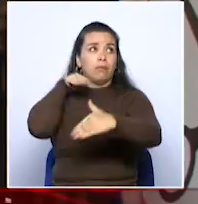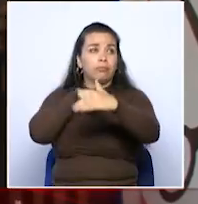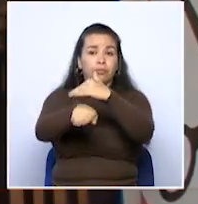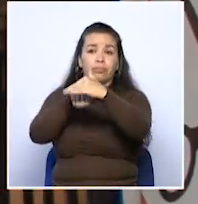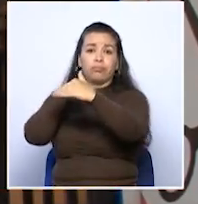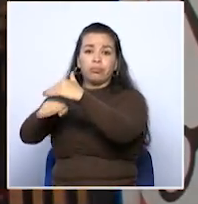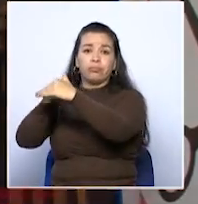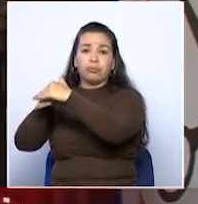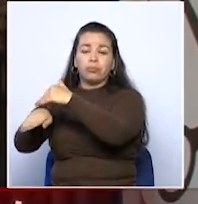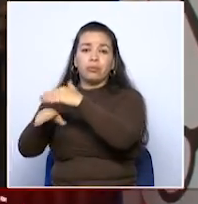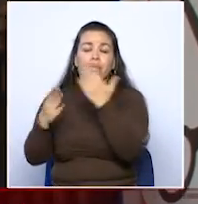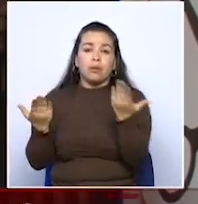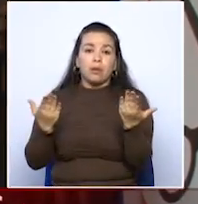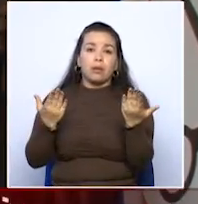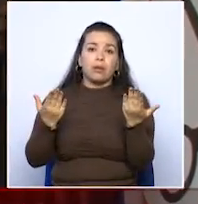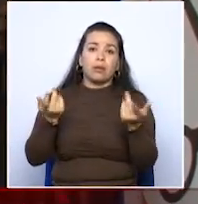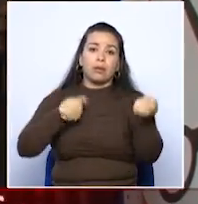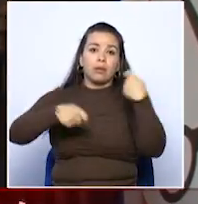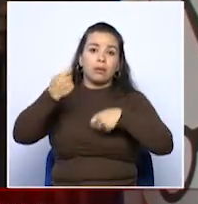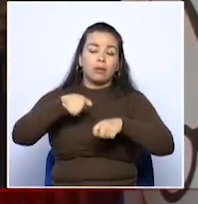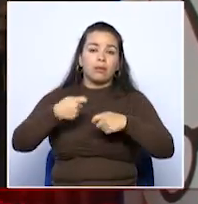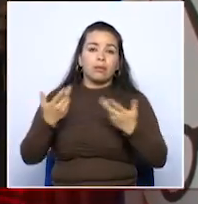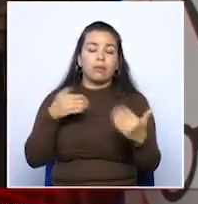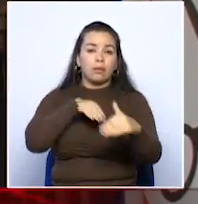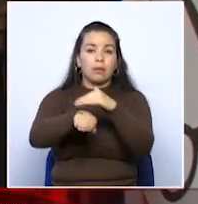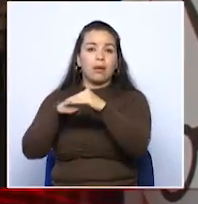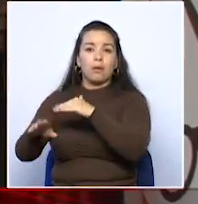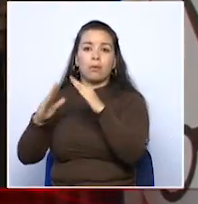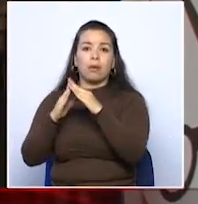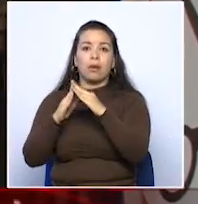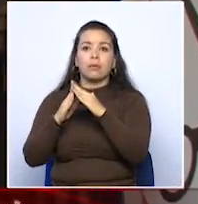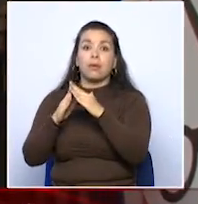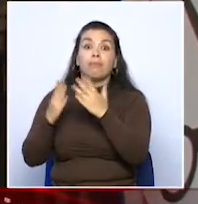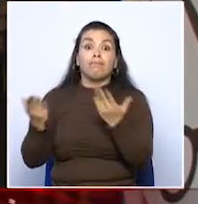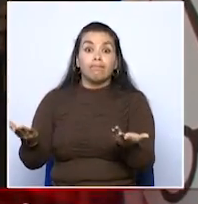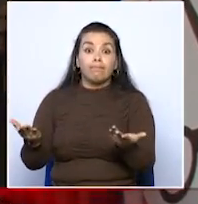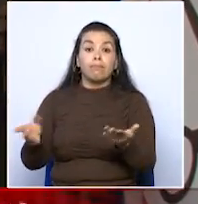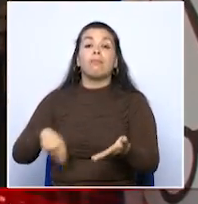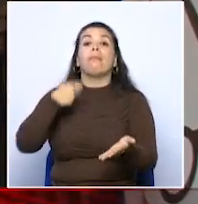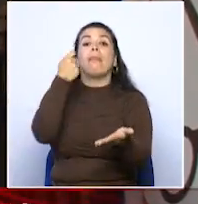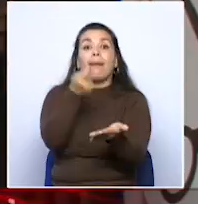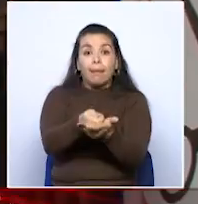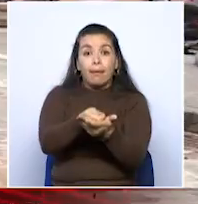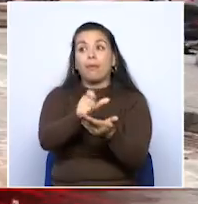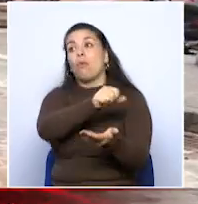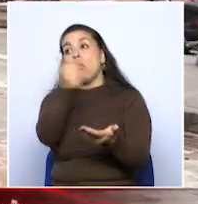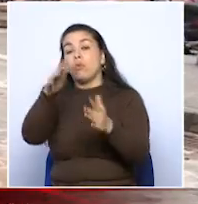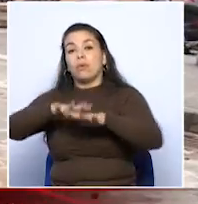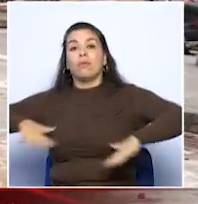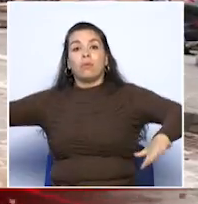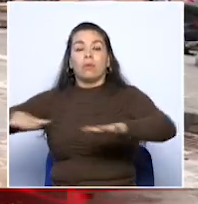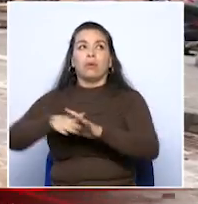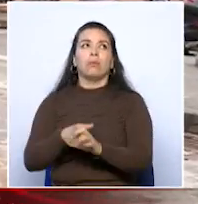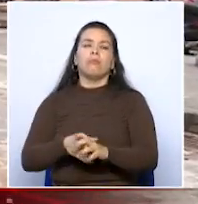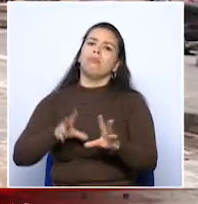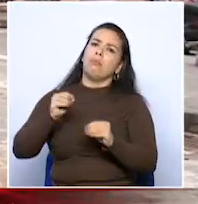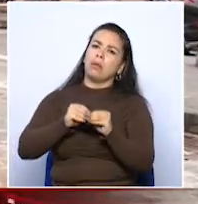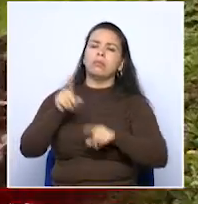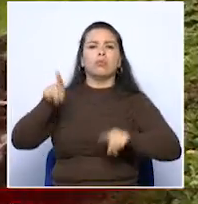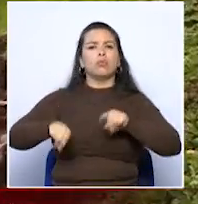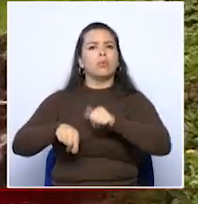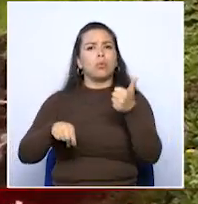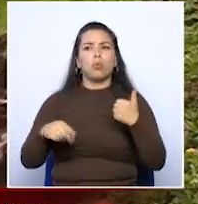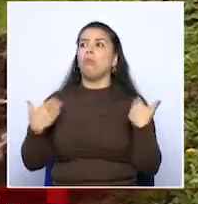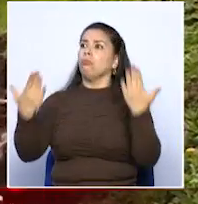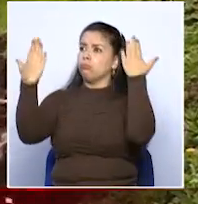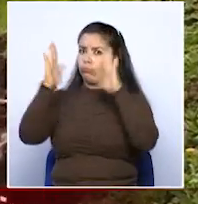casa tienen sus garajes hubo que sacarlos para cargar a y de otra parte. Por el contrario los ciudadanos dicen que esto es